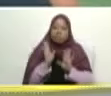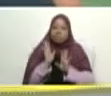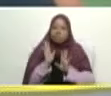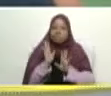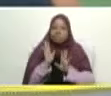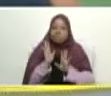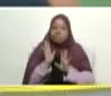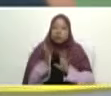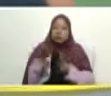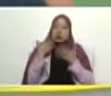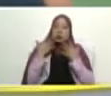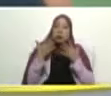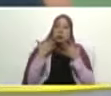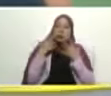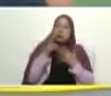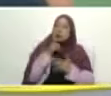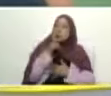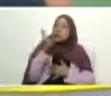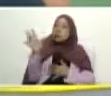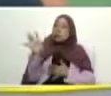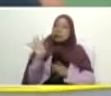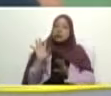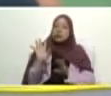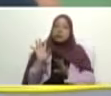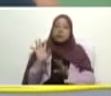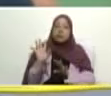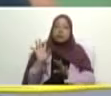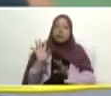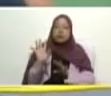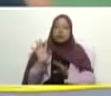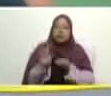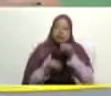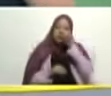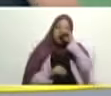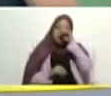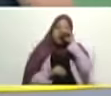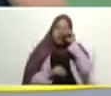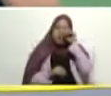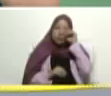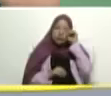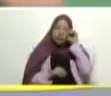hizo un calor terrible ¿verdad? sí aquí está haciendo bastante calor